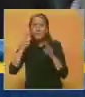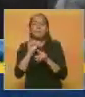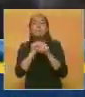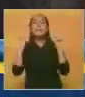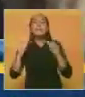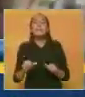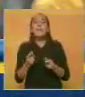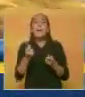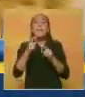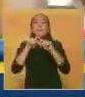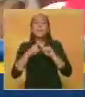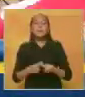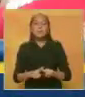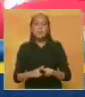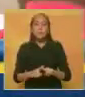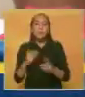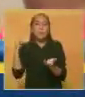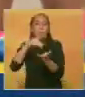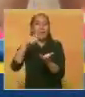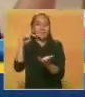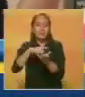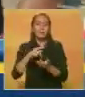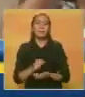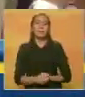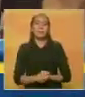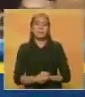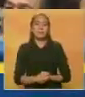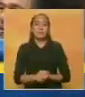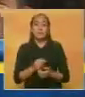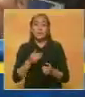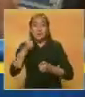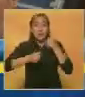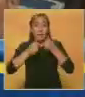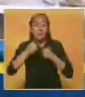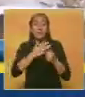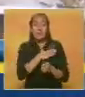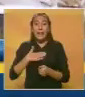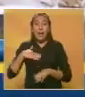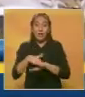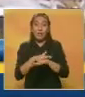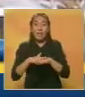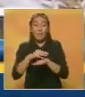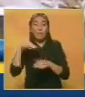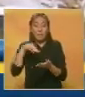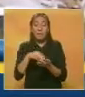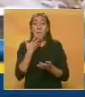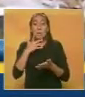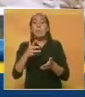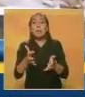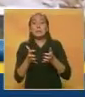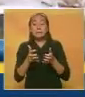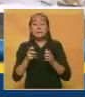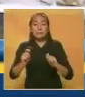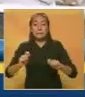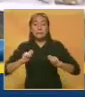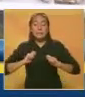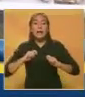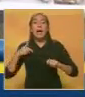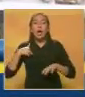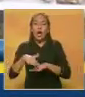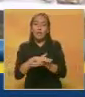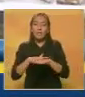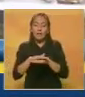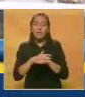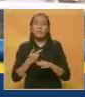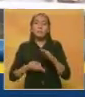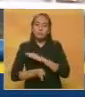presupuestario participativo. Sobre su precandidatura, la gobernación de Miranda aseguró que de ganar las elecciones, su despacho le dará respaldo